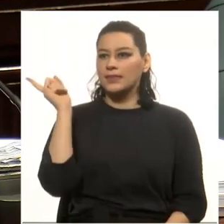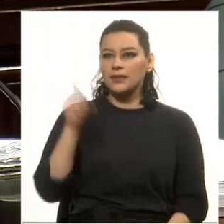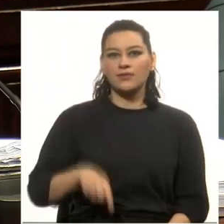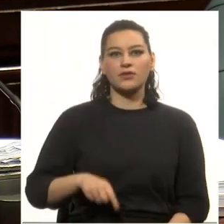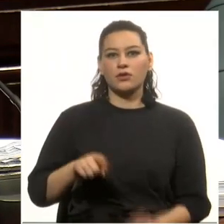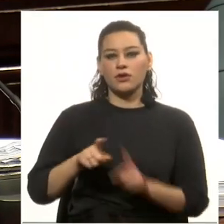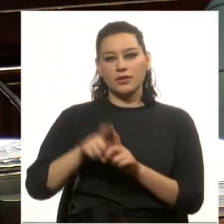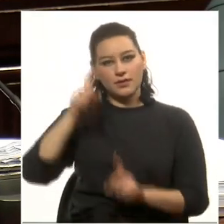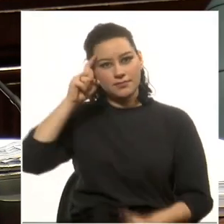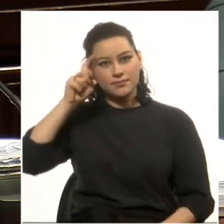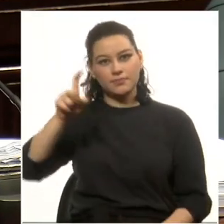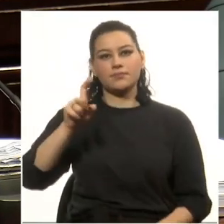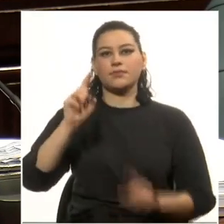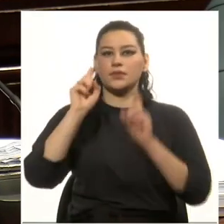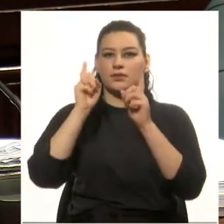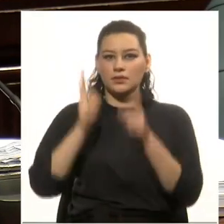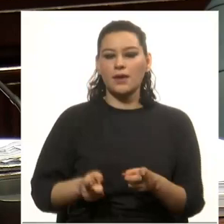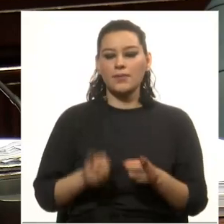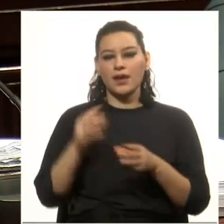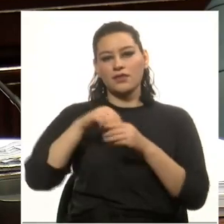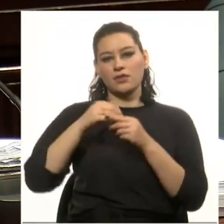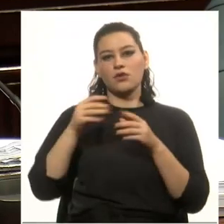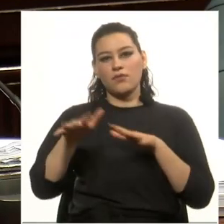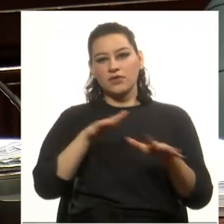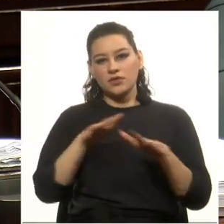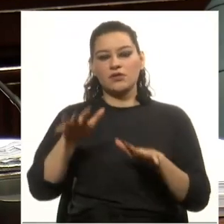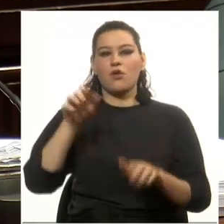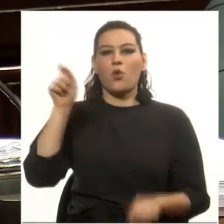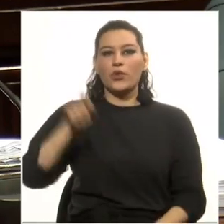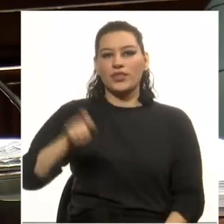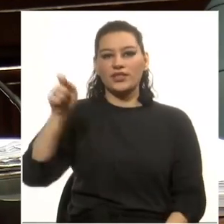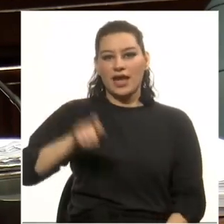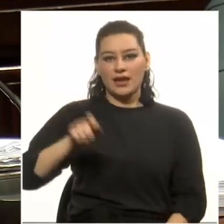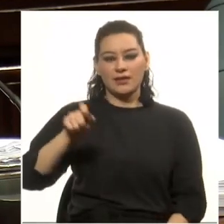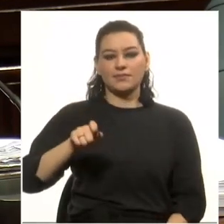radical, también terminaron en el movimiento justicialista.